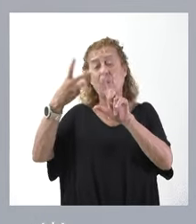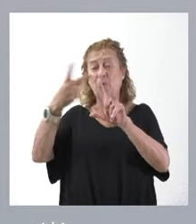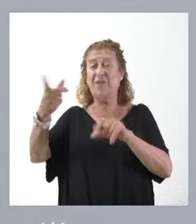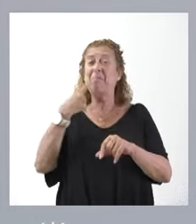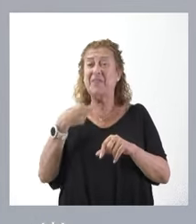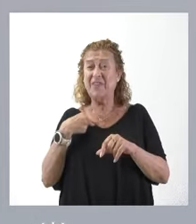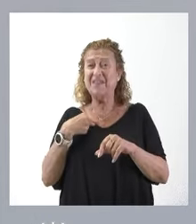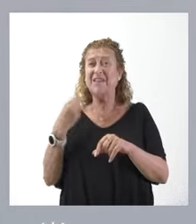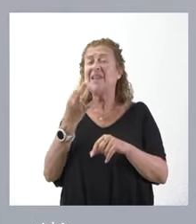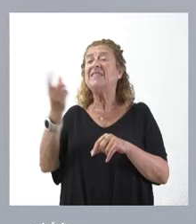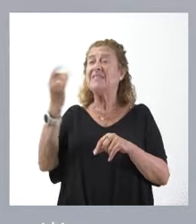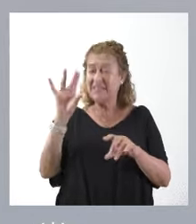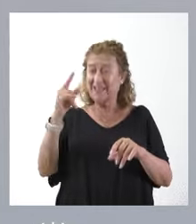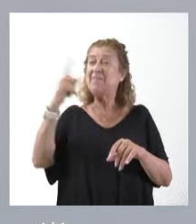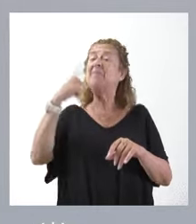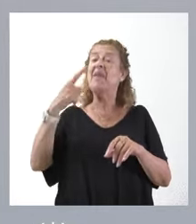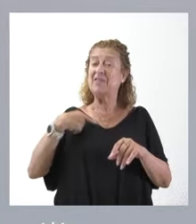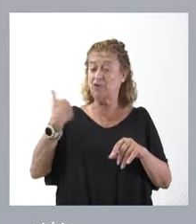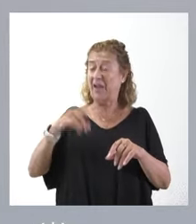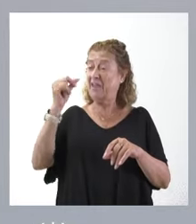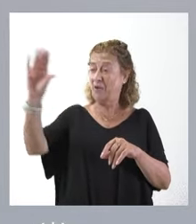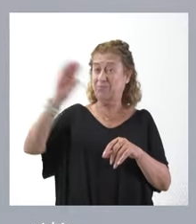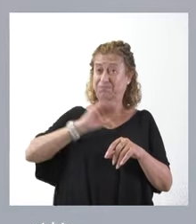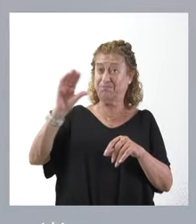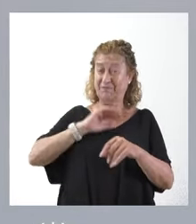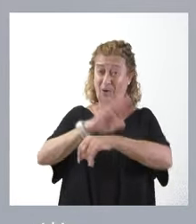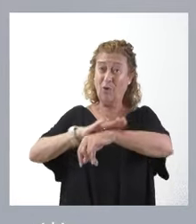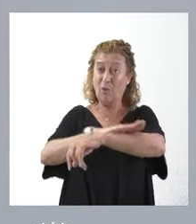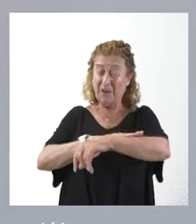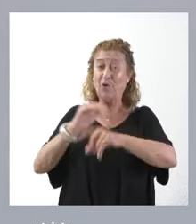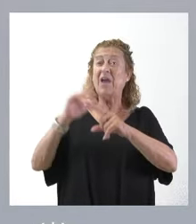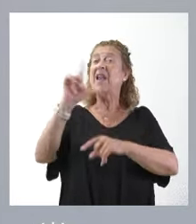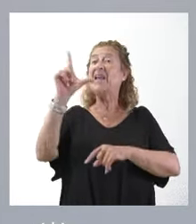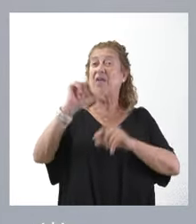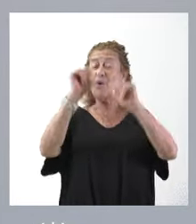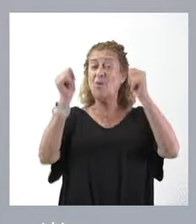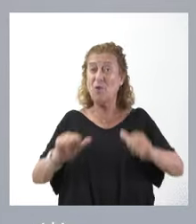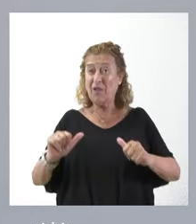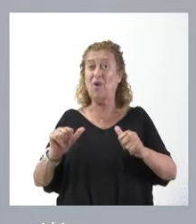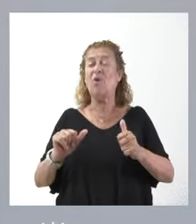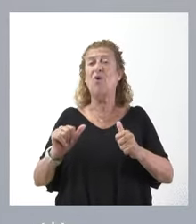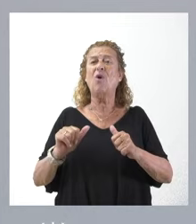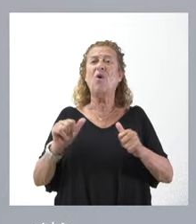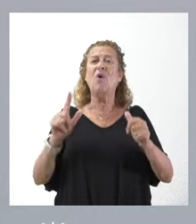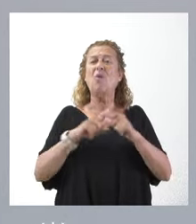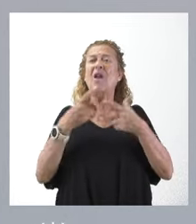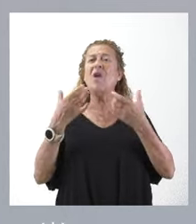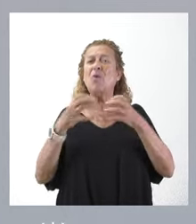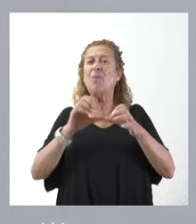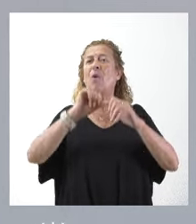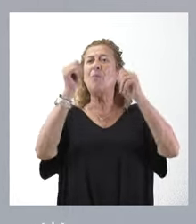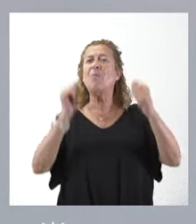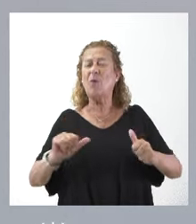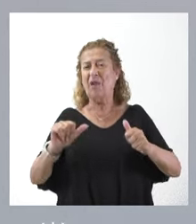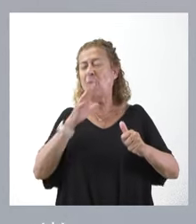plantea, efectivamente, se nos han comunicado ya tanto las entregas a cuenta como la liquidación del modelo. El conjunto de las variables del modelo de ciencia